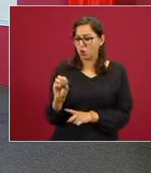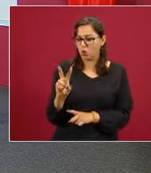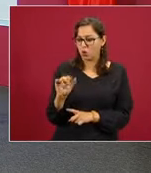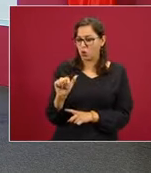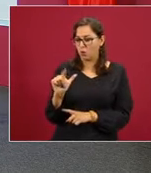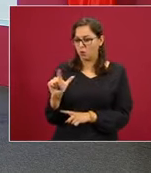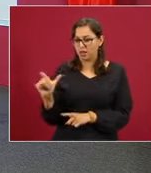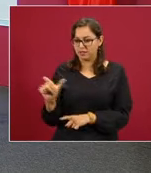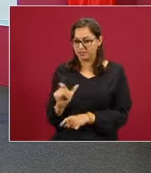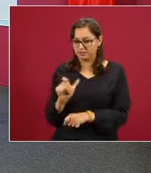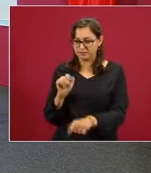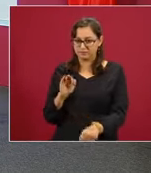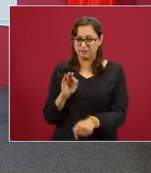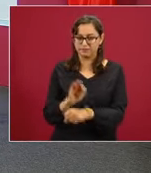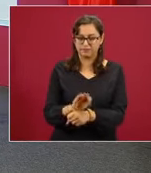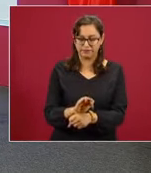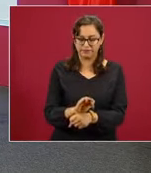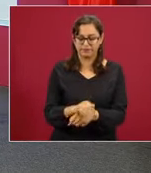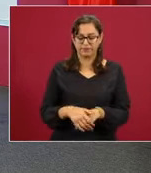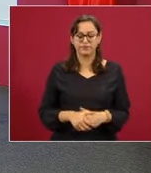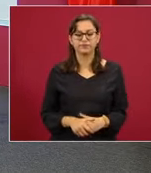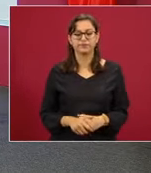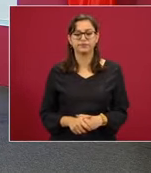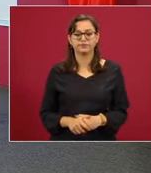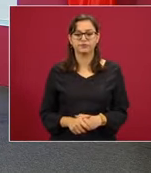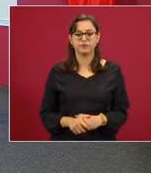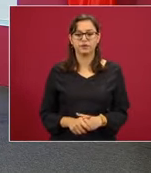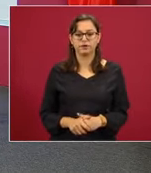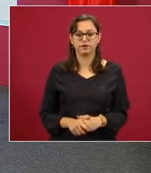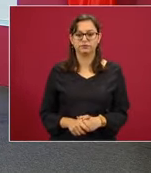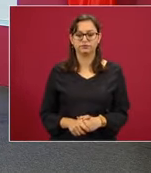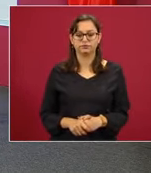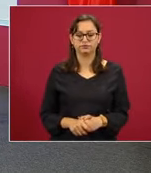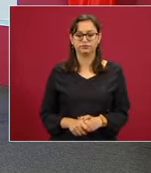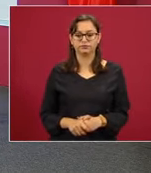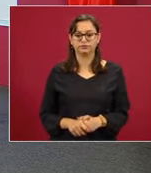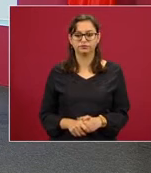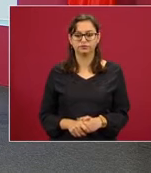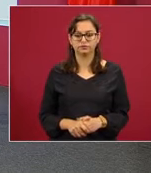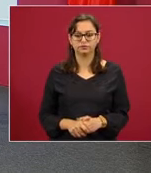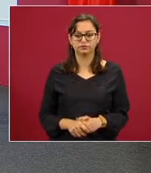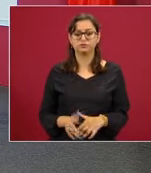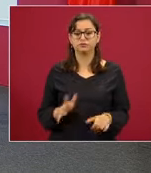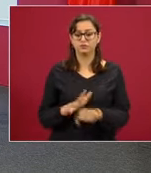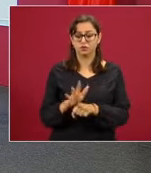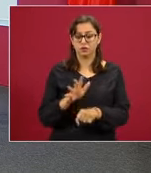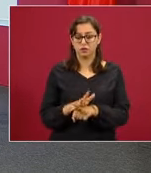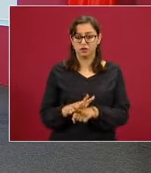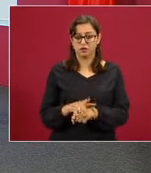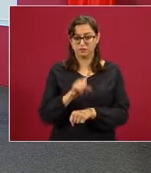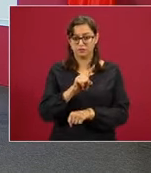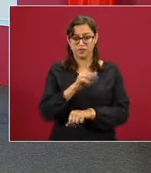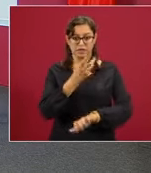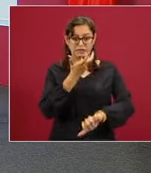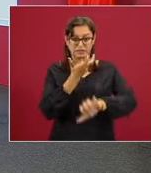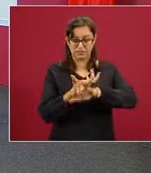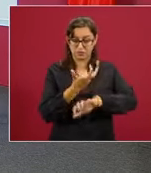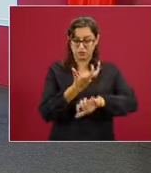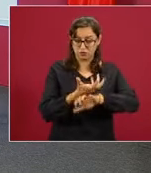está incluyendo COVAX, que son Moderna por parte de Estados Unidos, CureVac